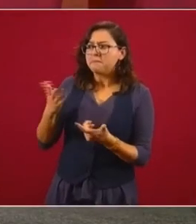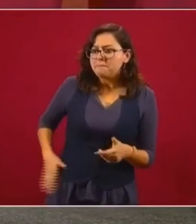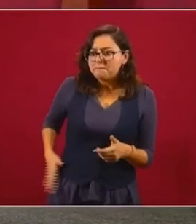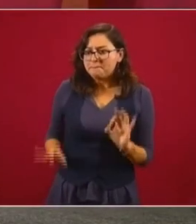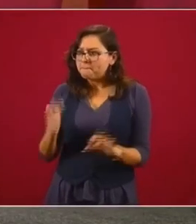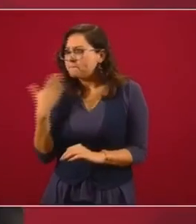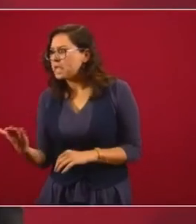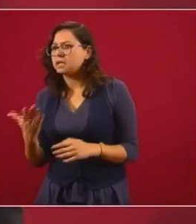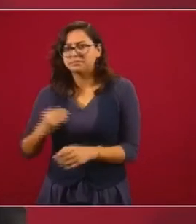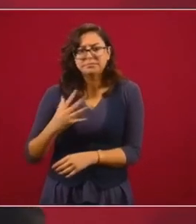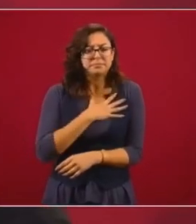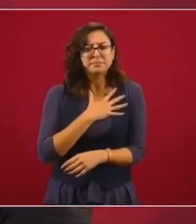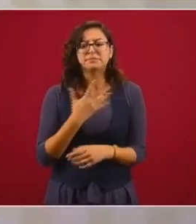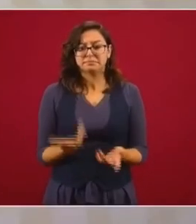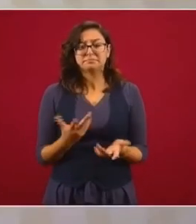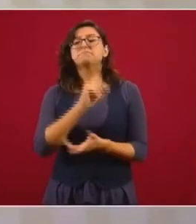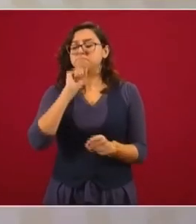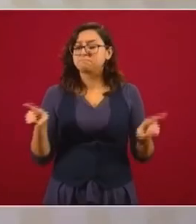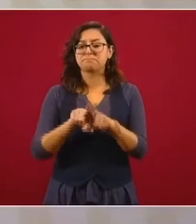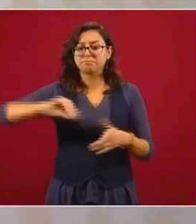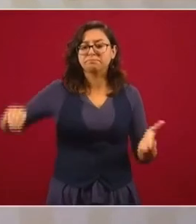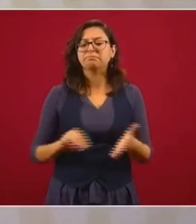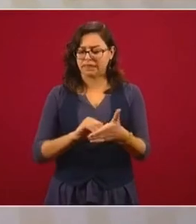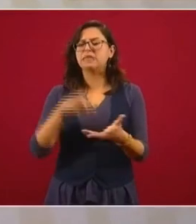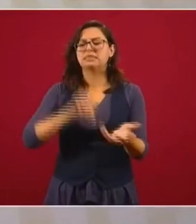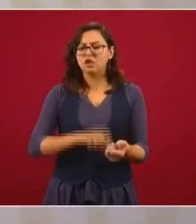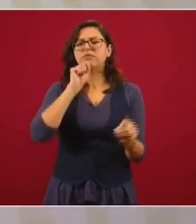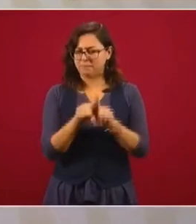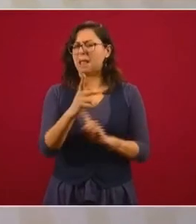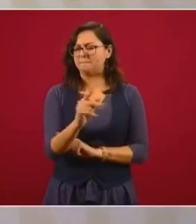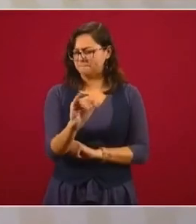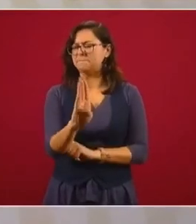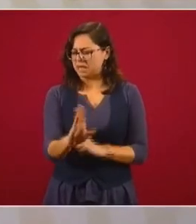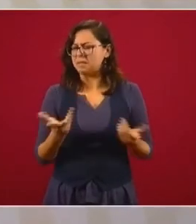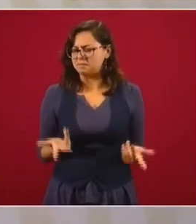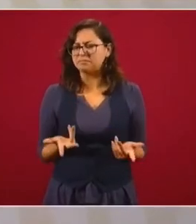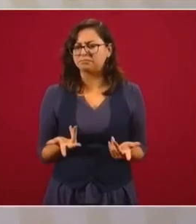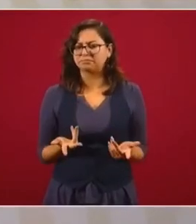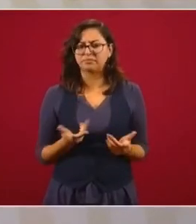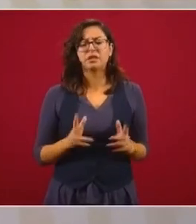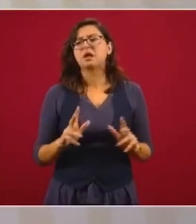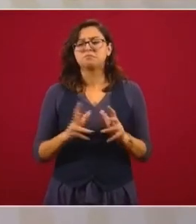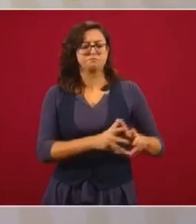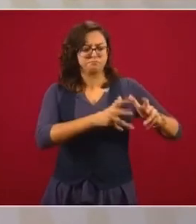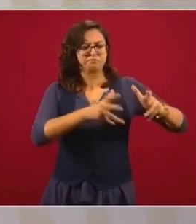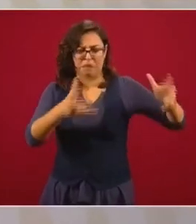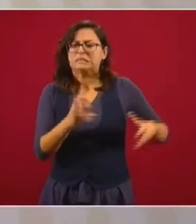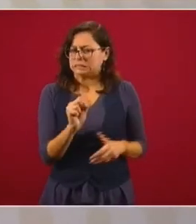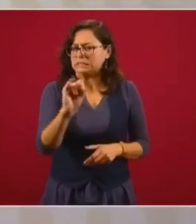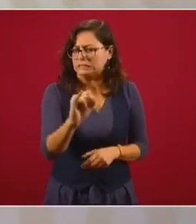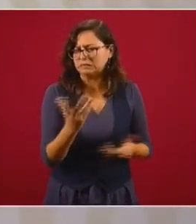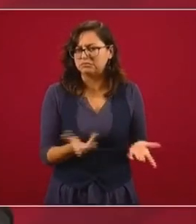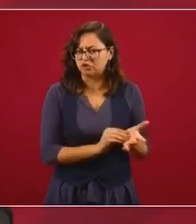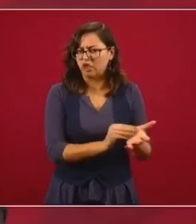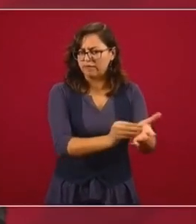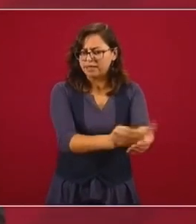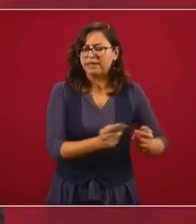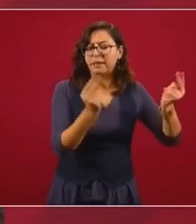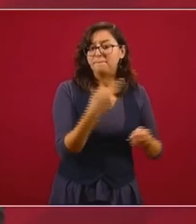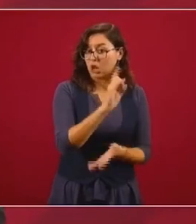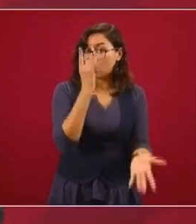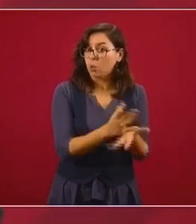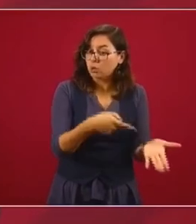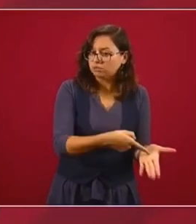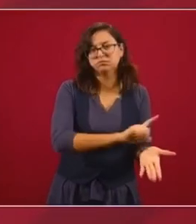de bienestar. Se va a incluir también el PIB, la parte de crecimiento, pero no va ser el único